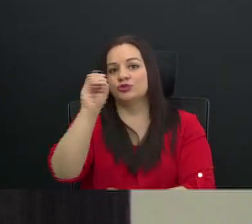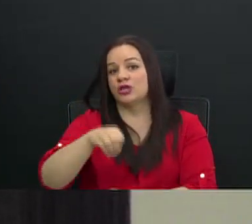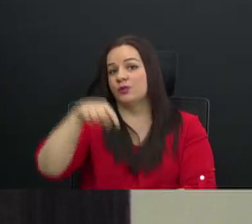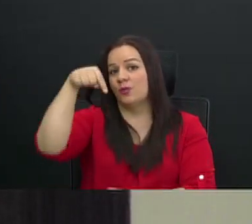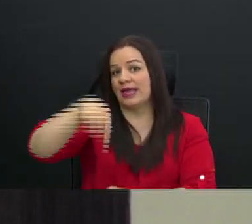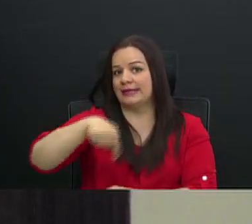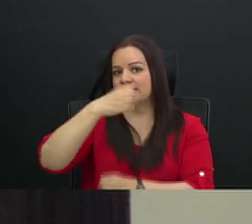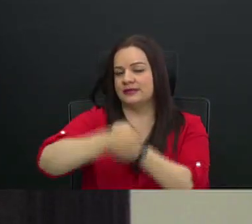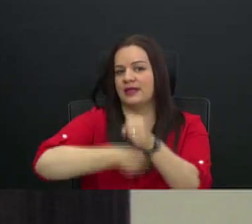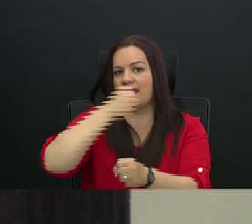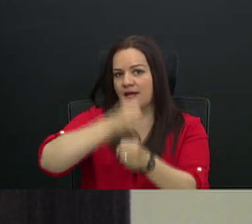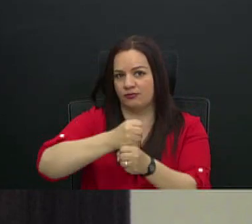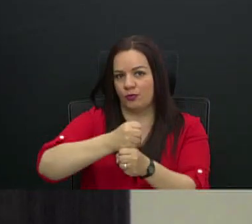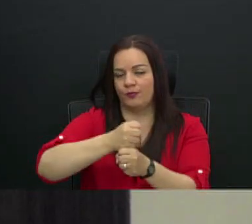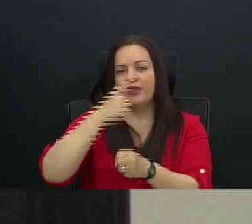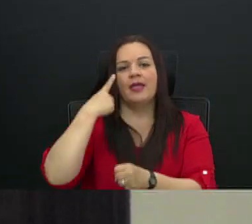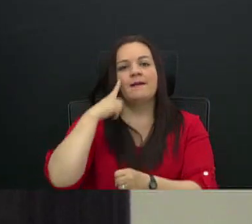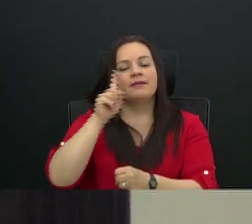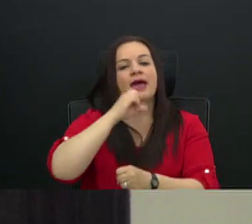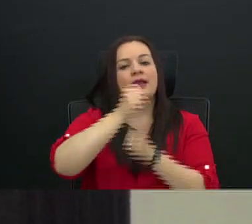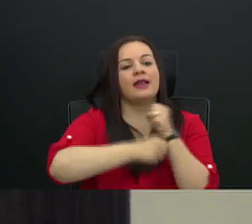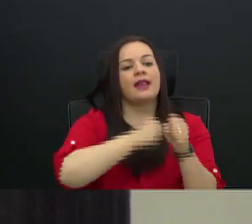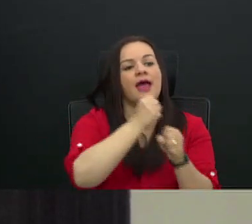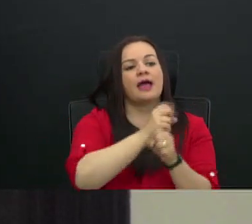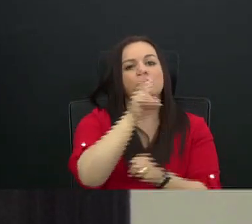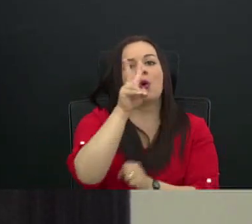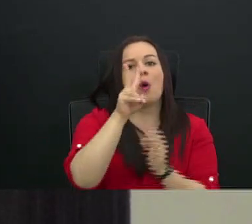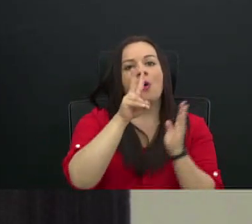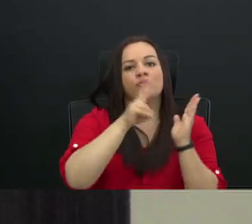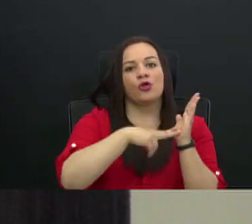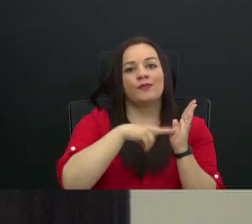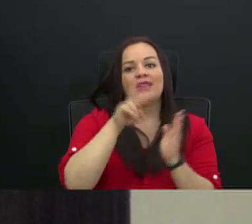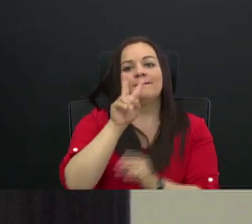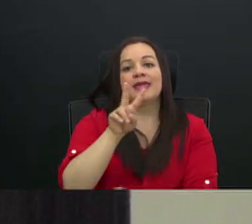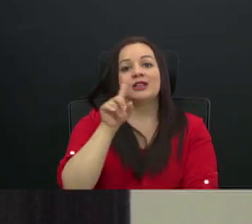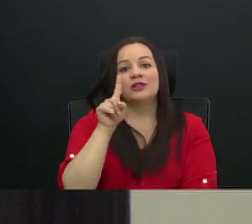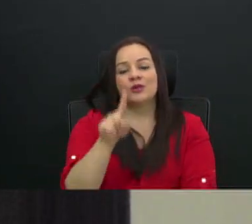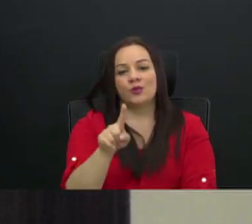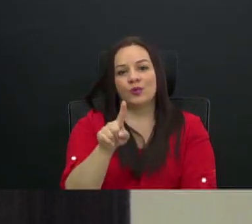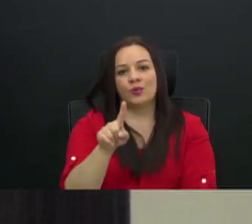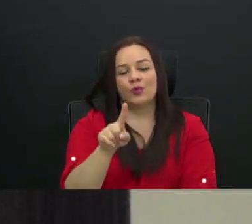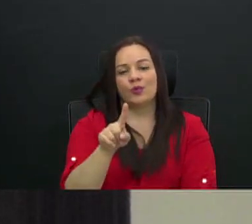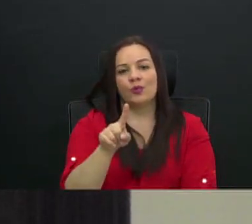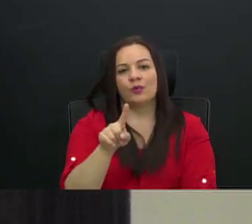y para el 2021 va a estar 62%,